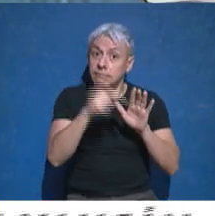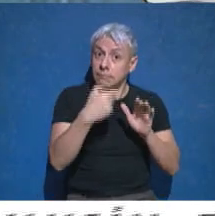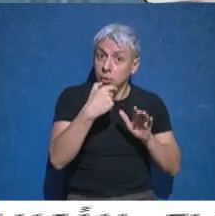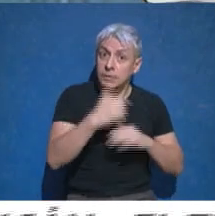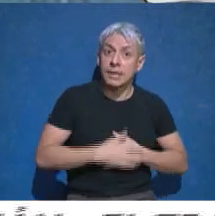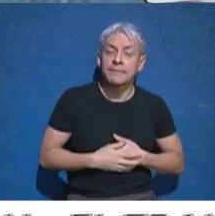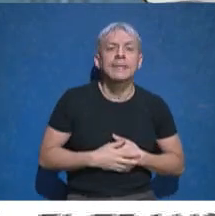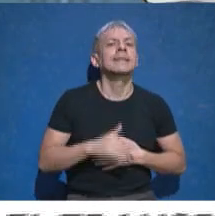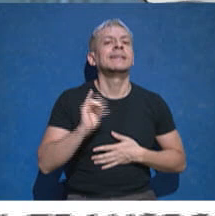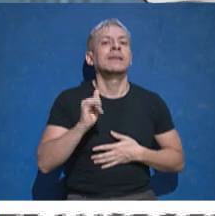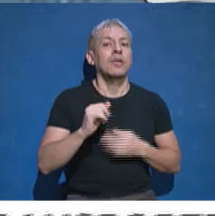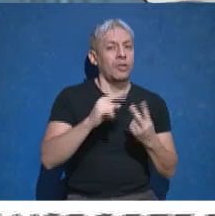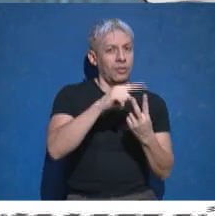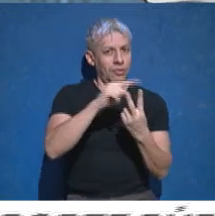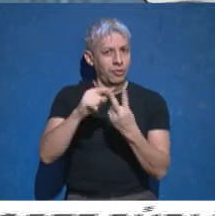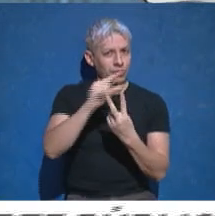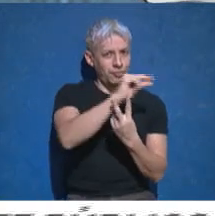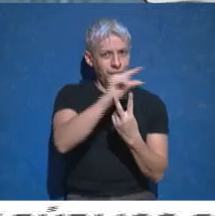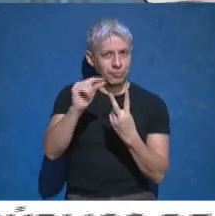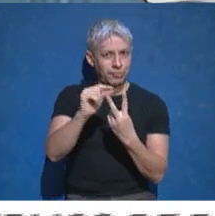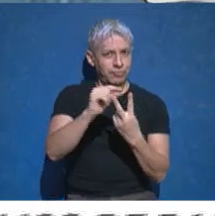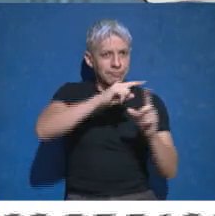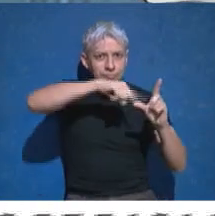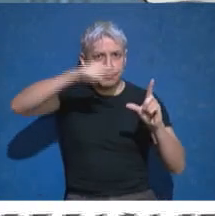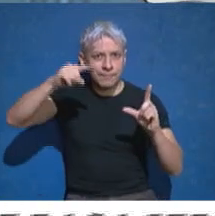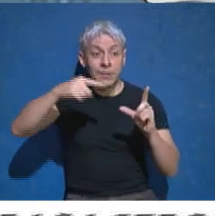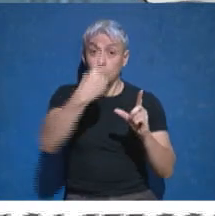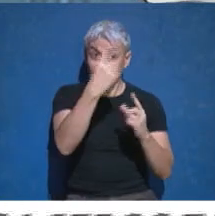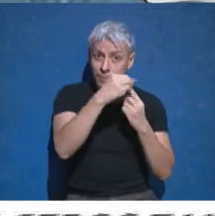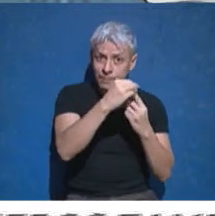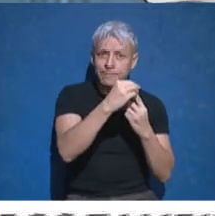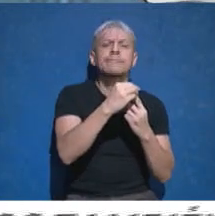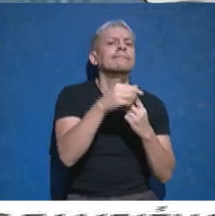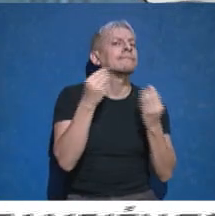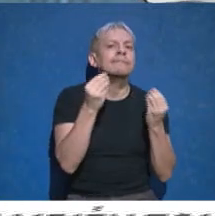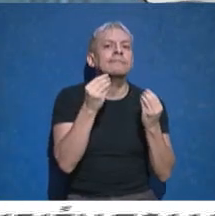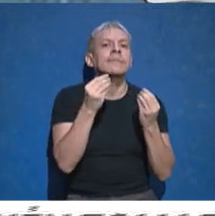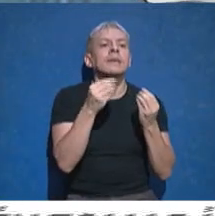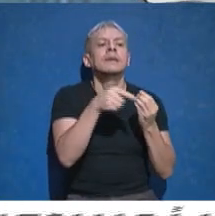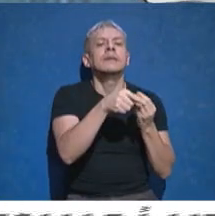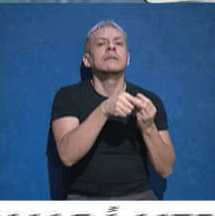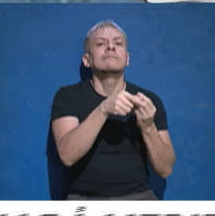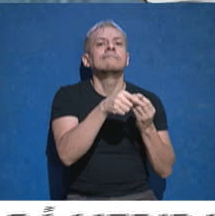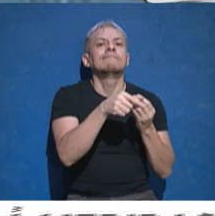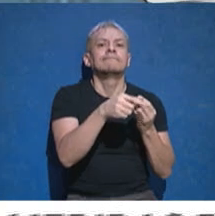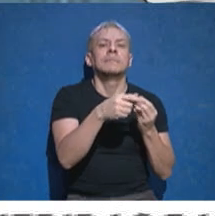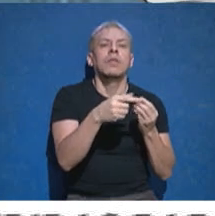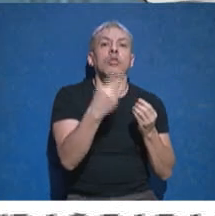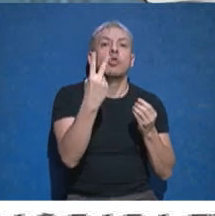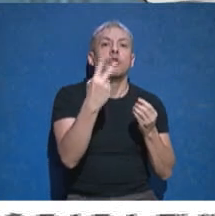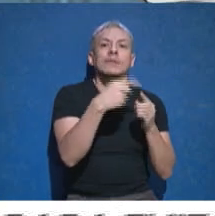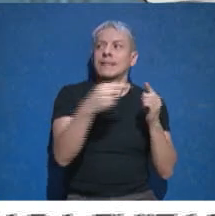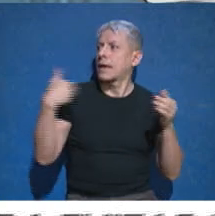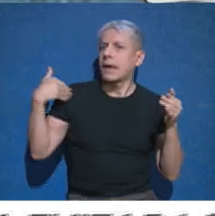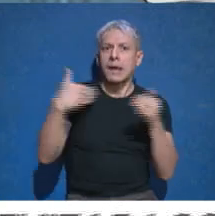dos indicadores. Uno tiene que ver con la cantidad de casos que hay, se toman la cantidad de casos en los últimos 14 días